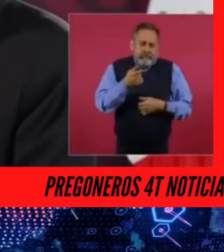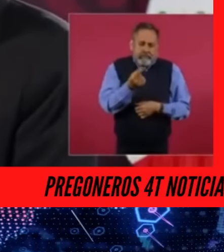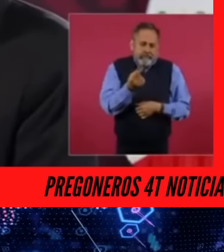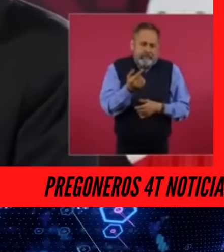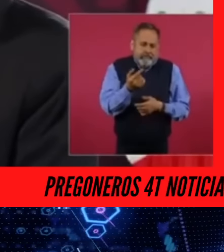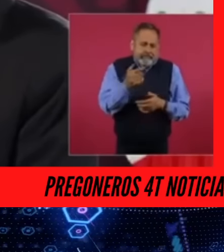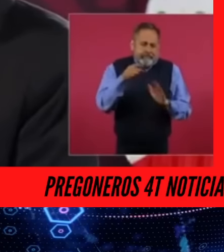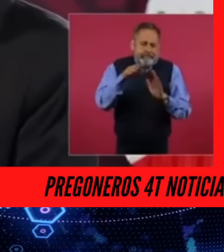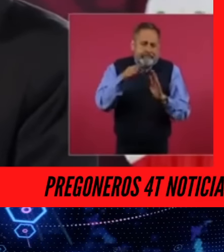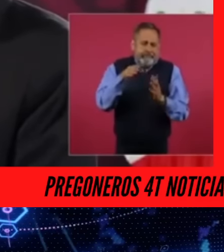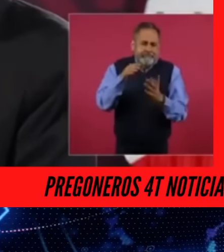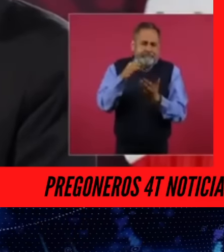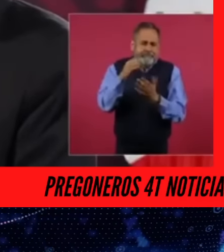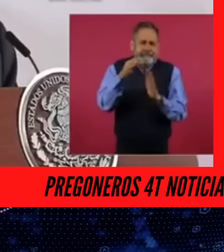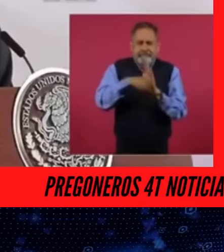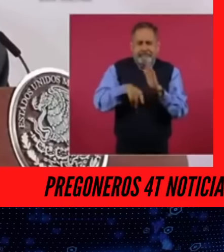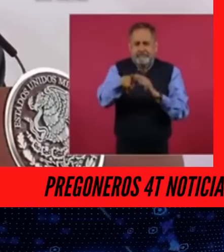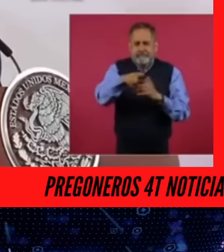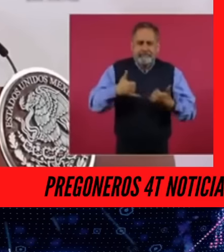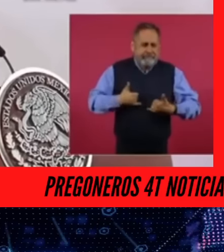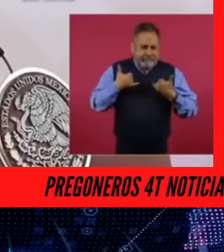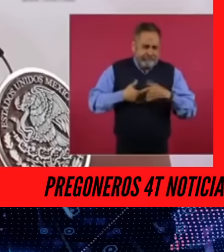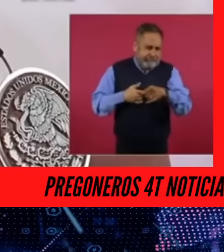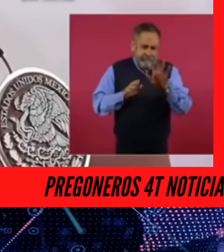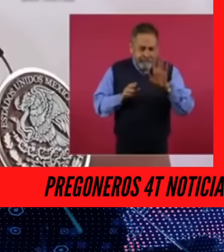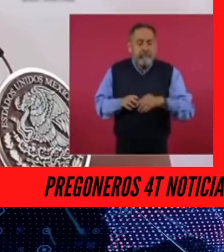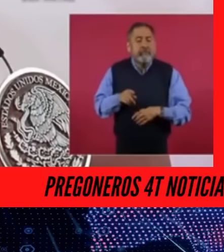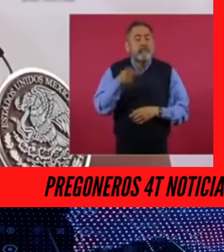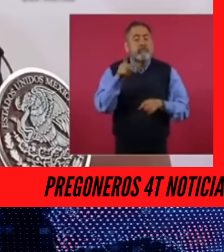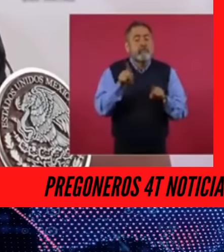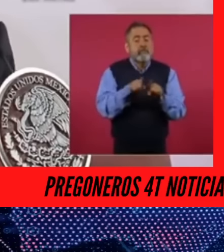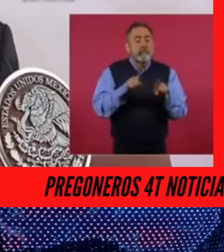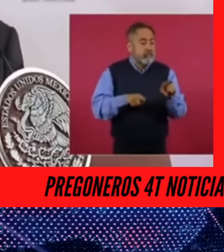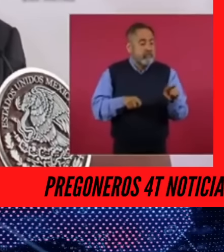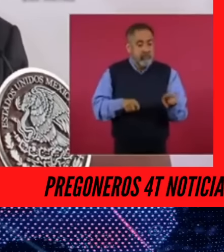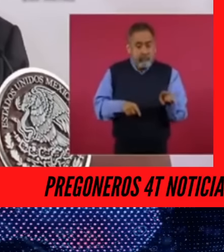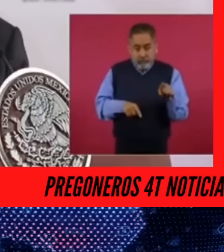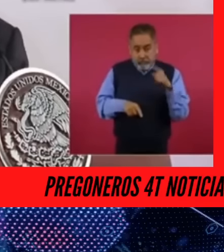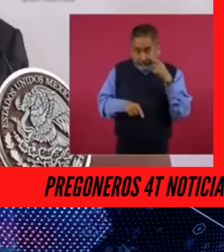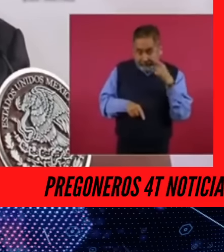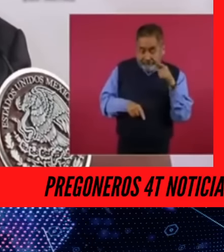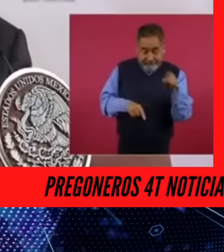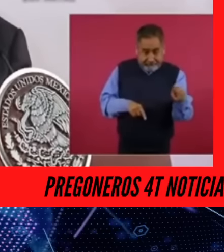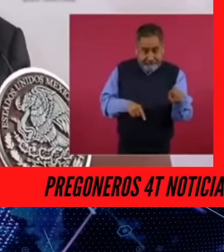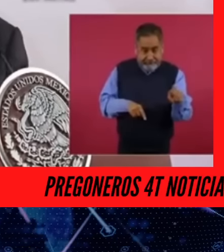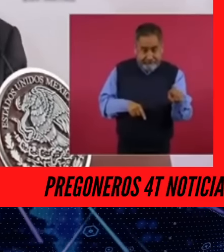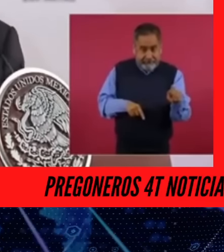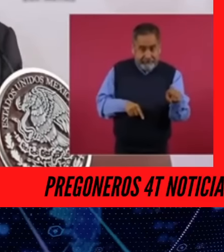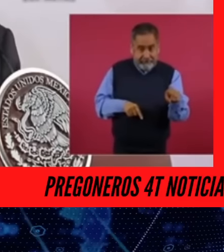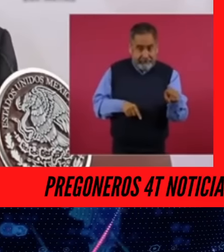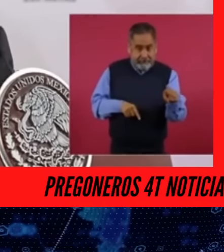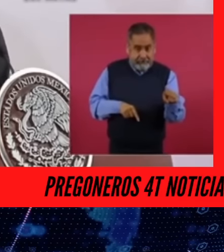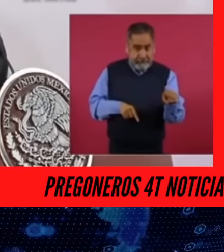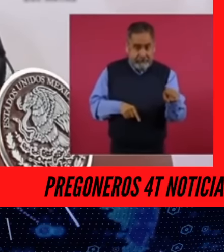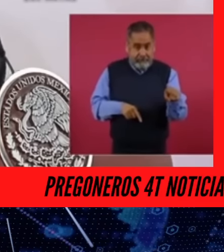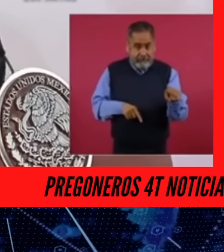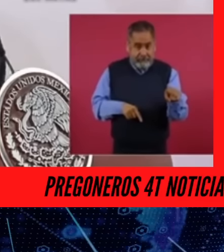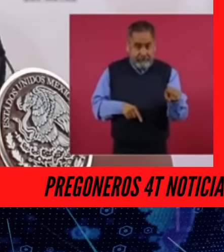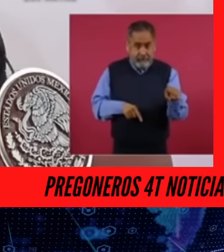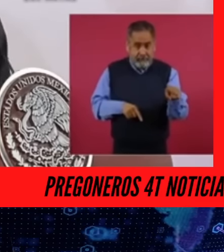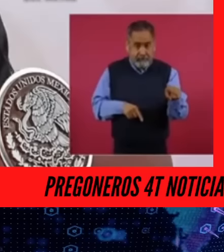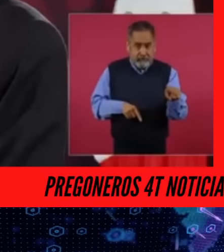los lados que no existen de algo, en este caso del gobierno. La mayoría de mexicanos saben que hay muchas áreas de oportunidad en el gobierno actual,